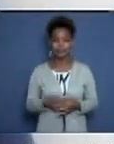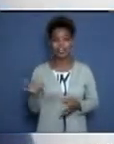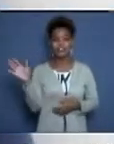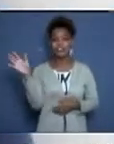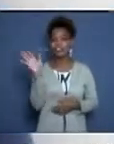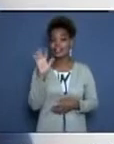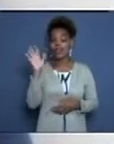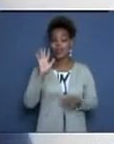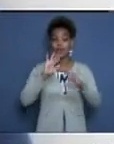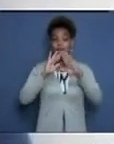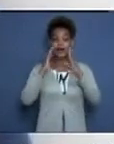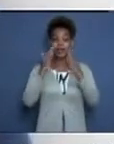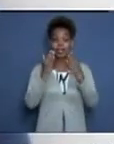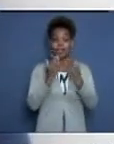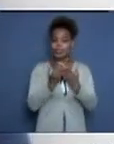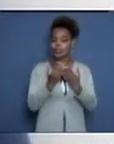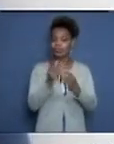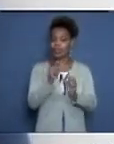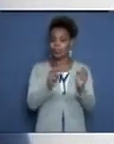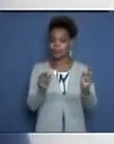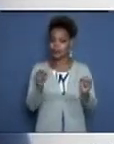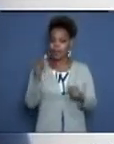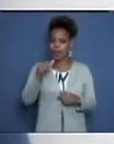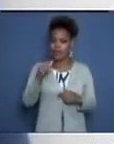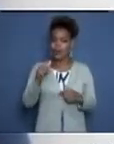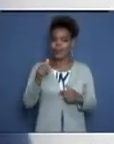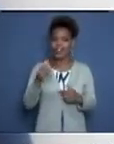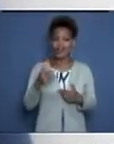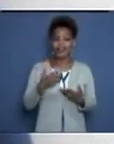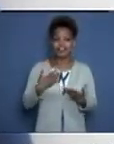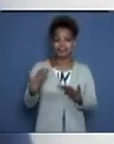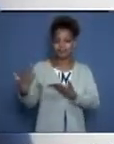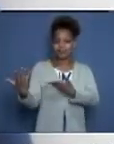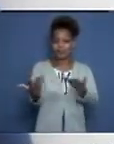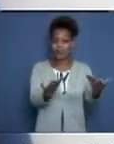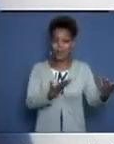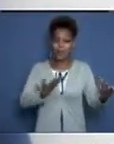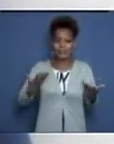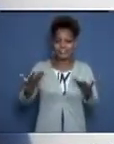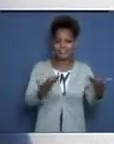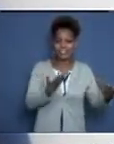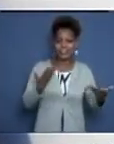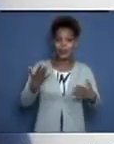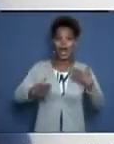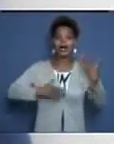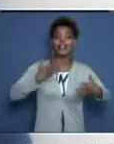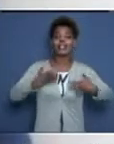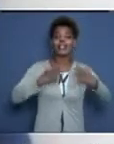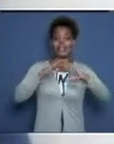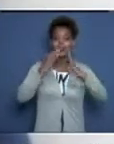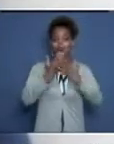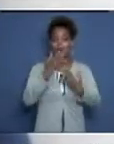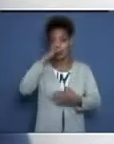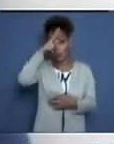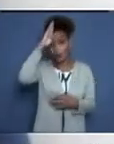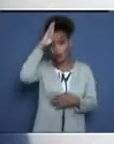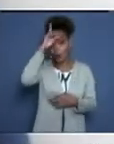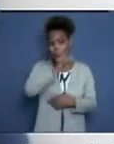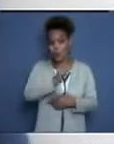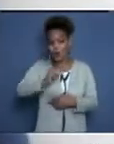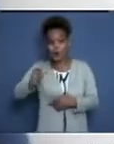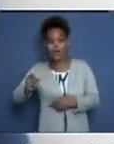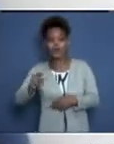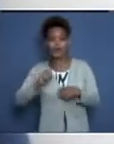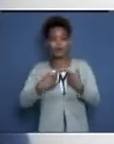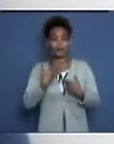toda nuestra teleaudiencia que estamos compartiendo la alegría de todos los cubanos por esta excelente actuación de nuestros deportistas en los